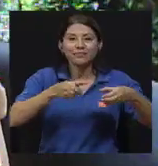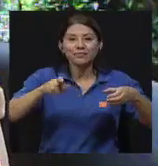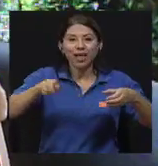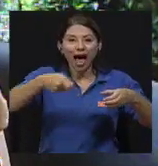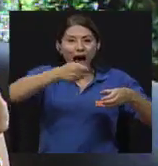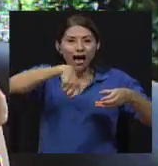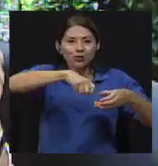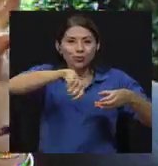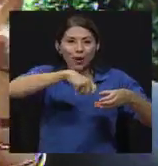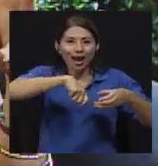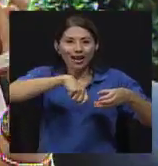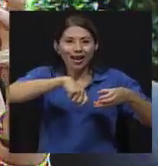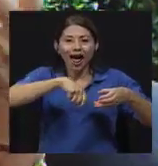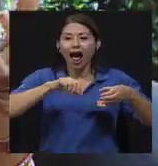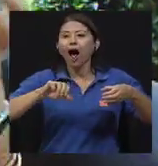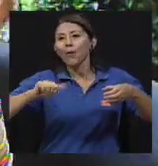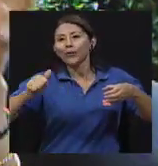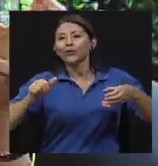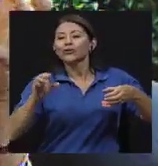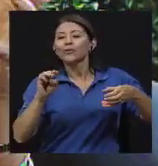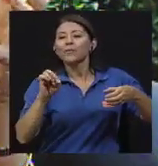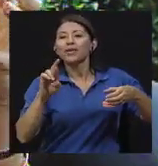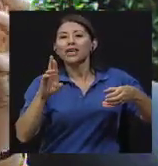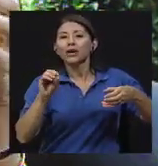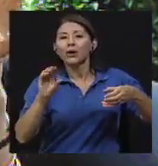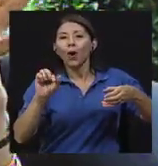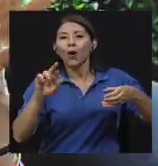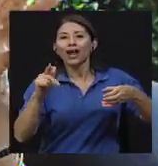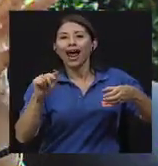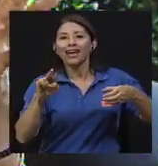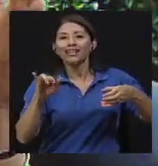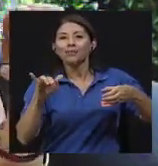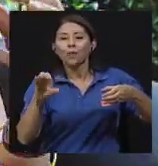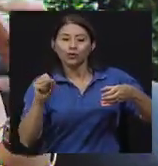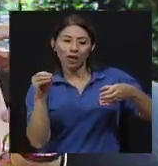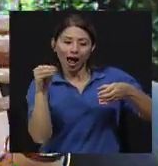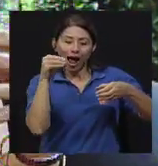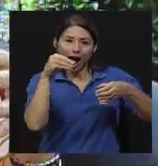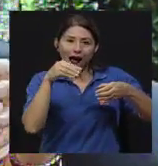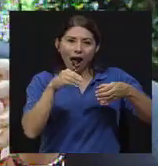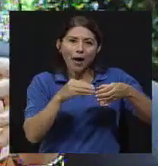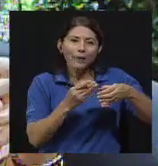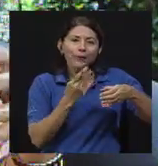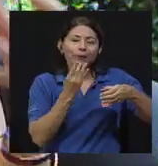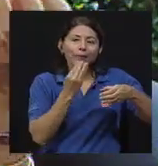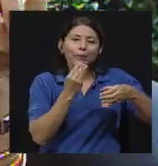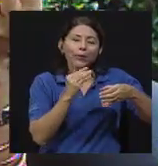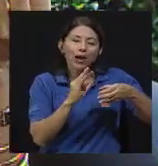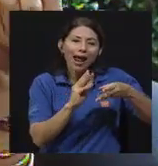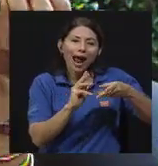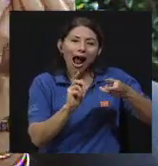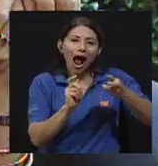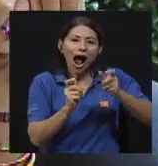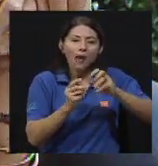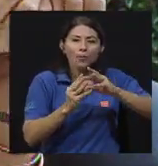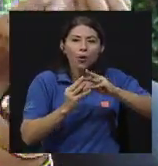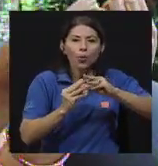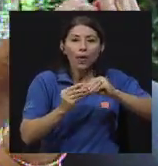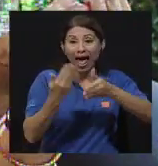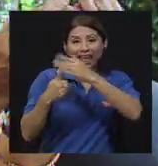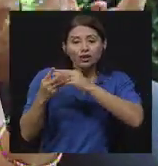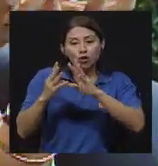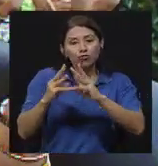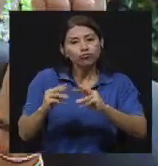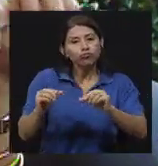ese sabor ácido al yogur y además de cambiar la textura porque con el ácido desnaturalizan proteínas, entonces cambia de una textura